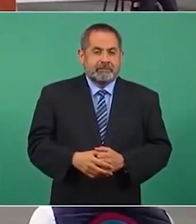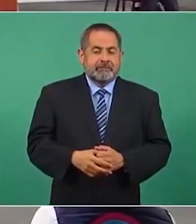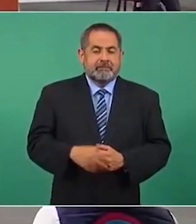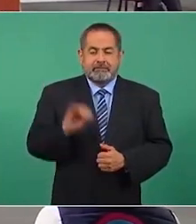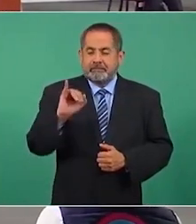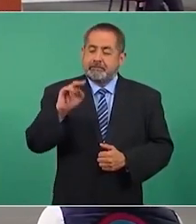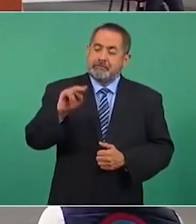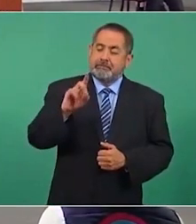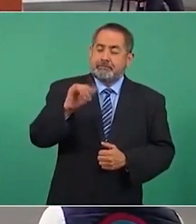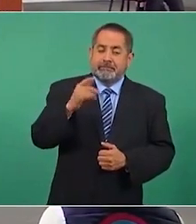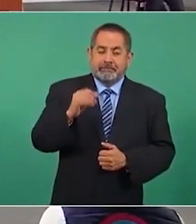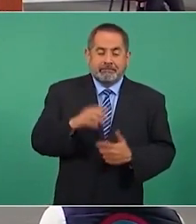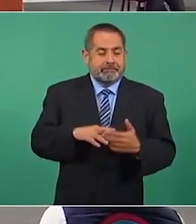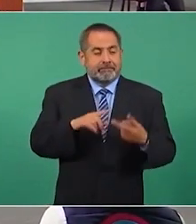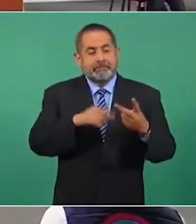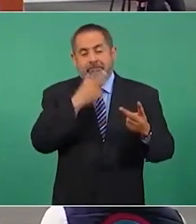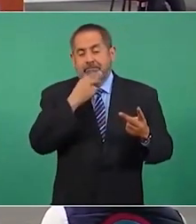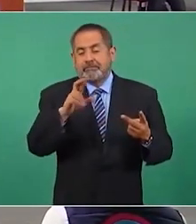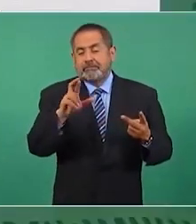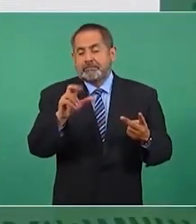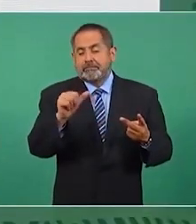índigo Ramón Alberto